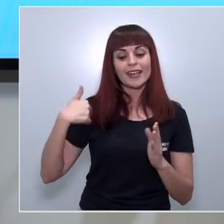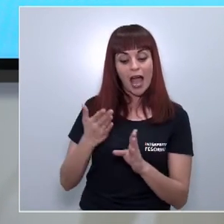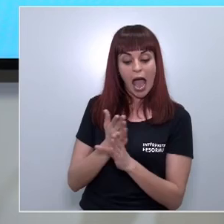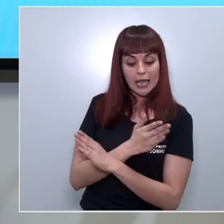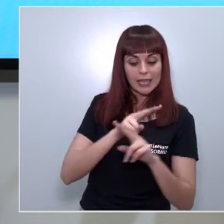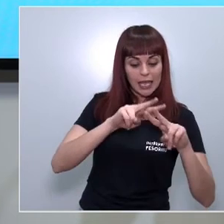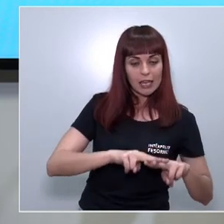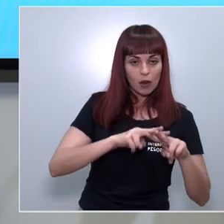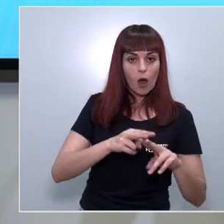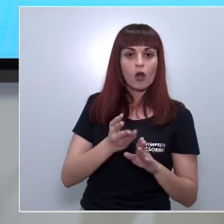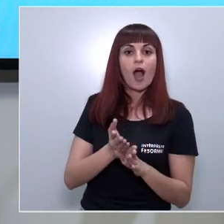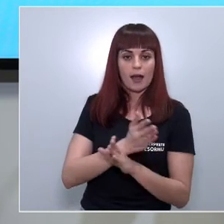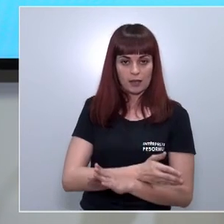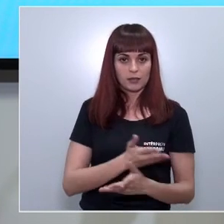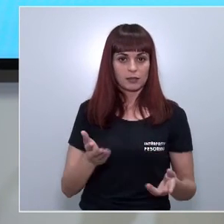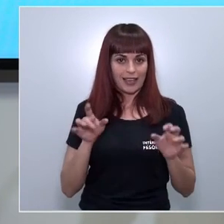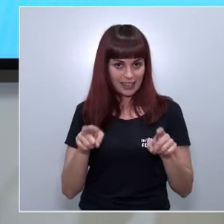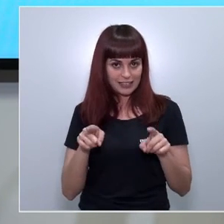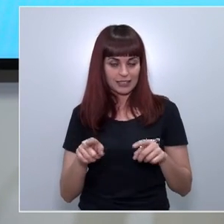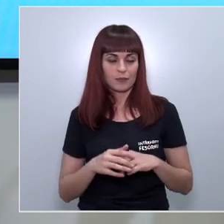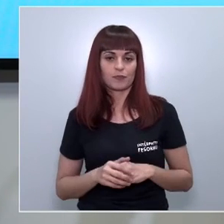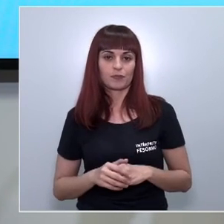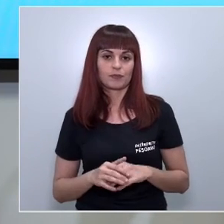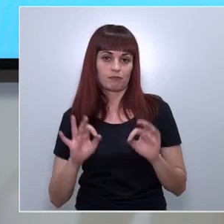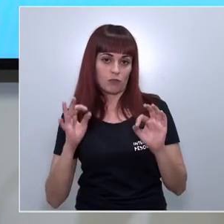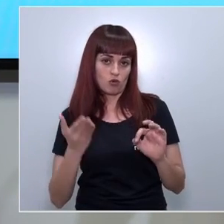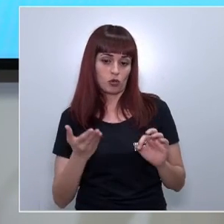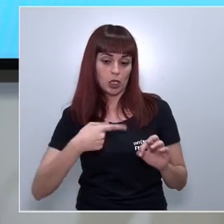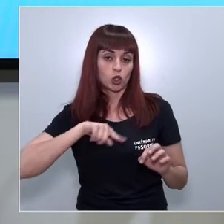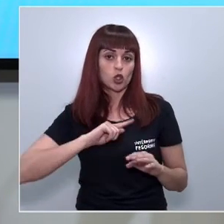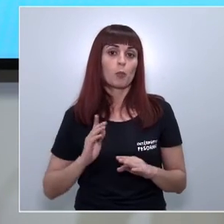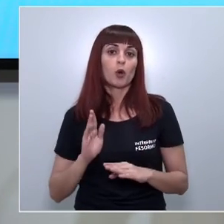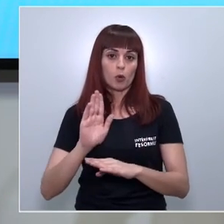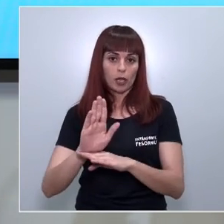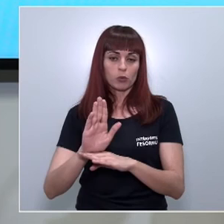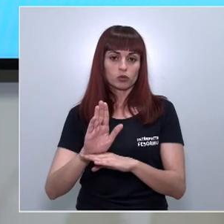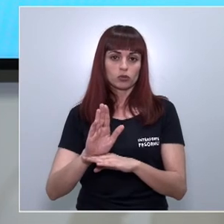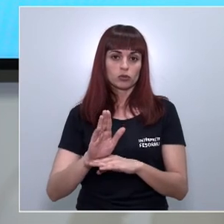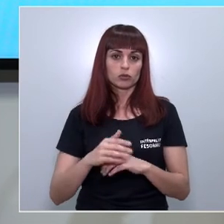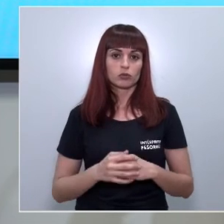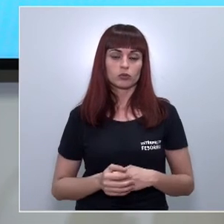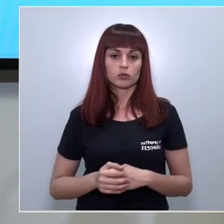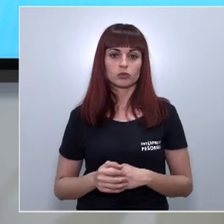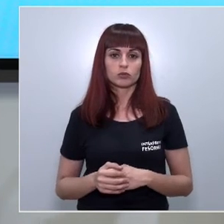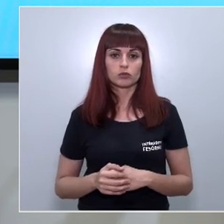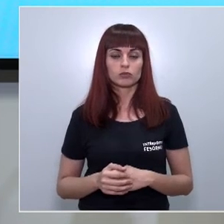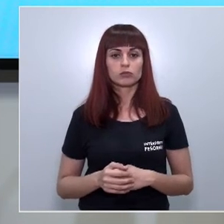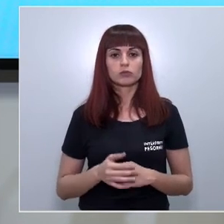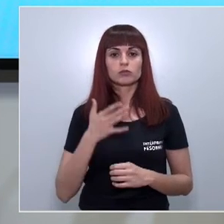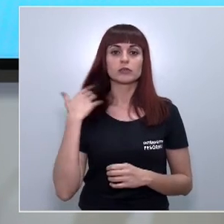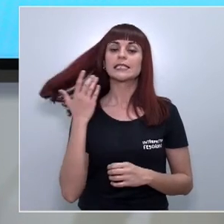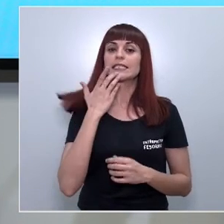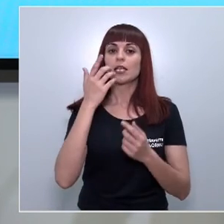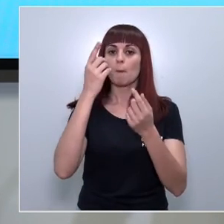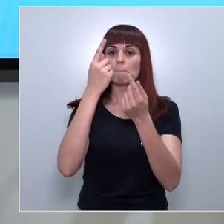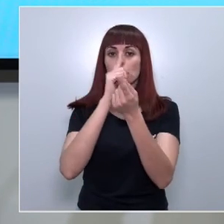evaluados previamente es decir esa es la clave y eso es lo que nosotros proponemos lo que proponemos es que si se hace una modificación una